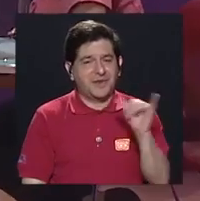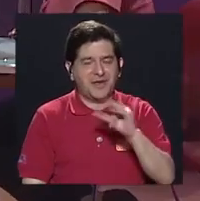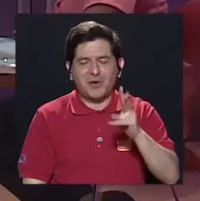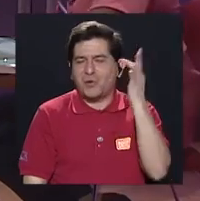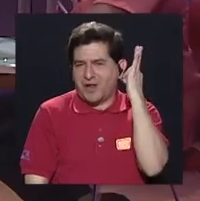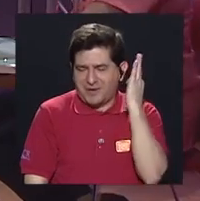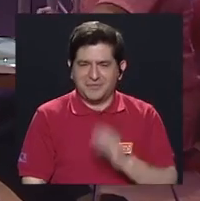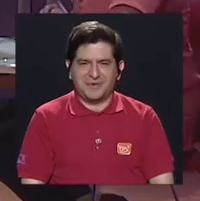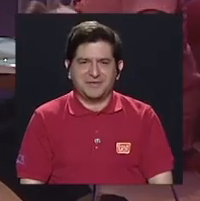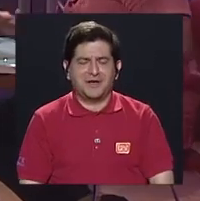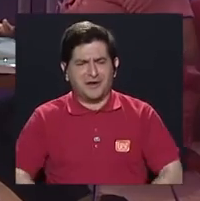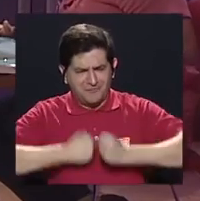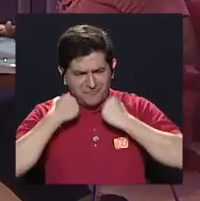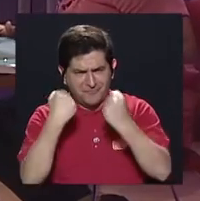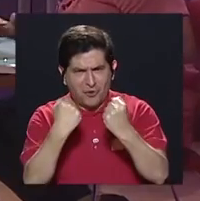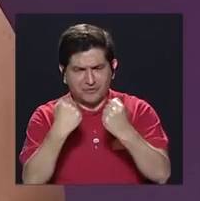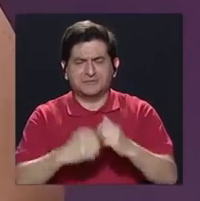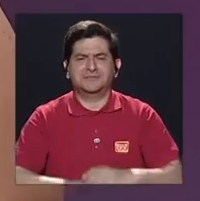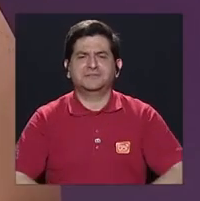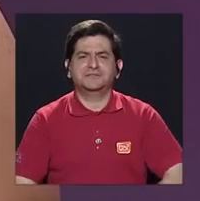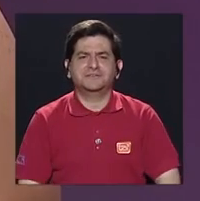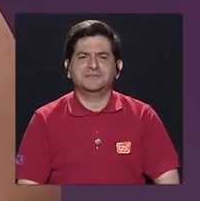las compañeras, por supuesto que fortalecerlas